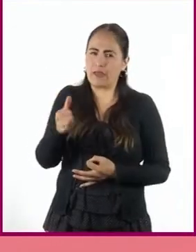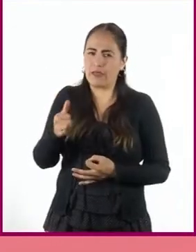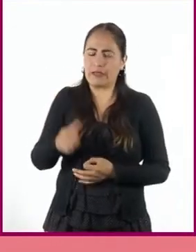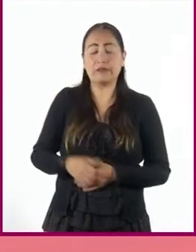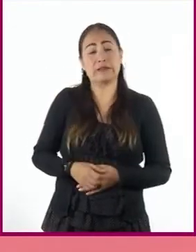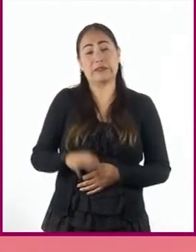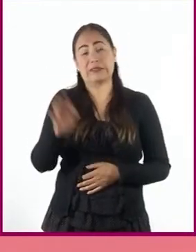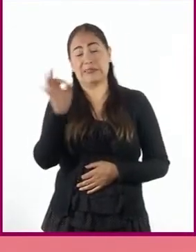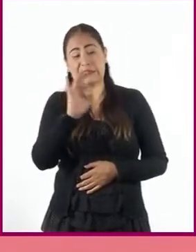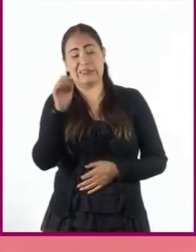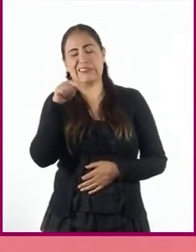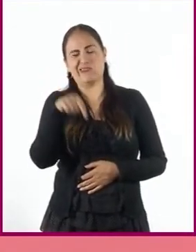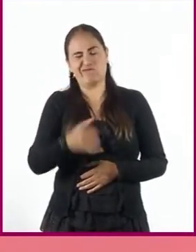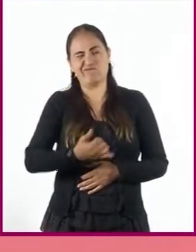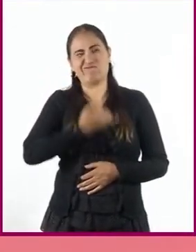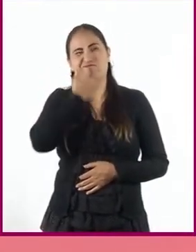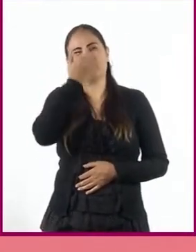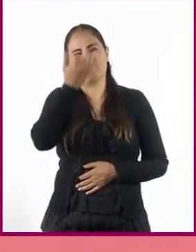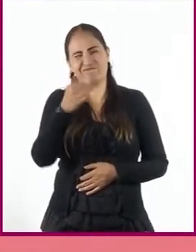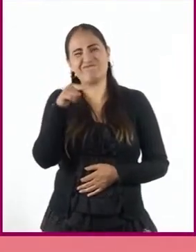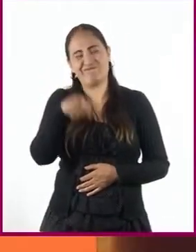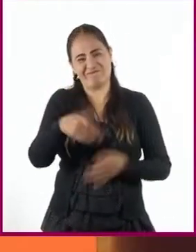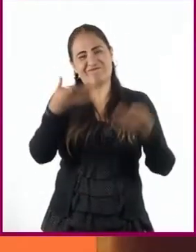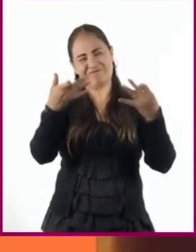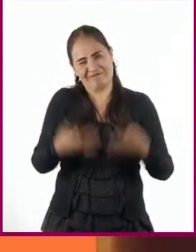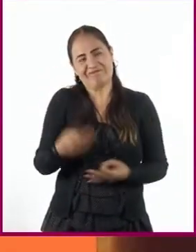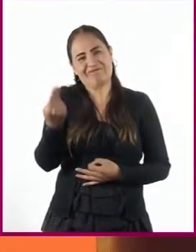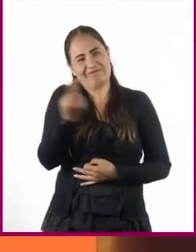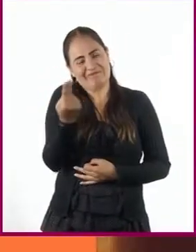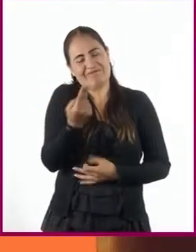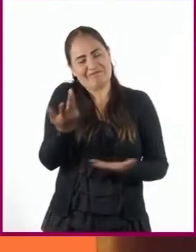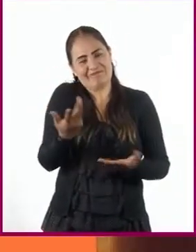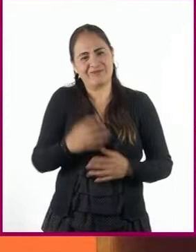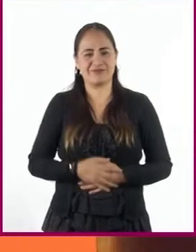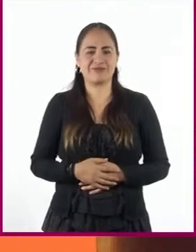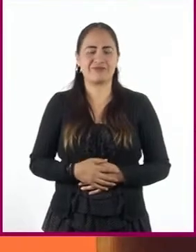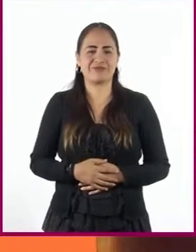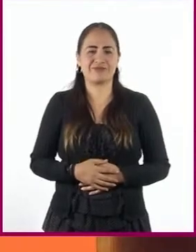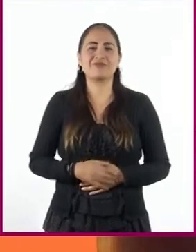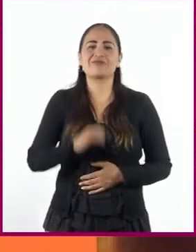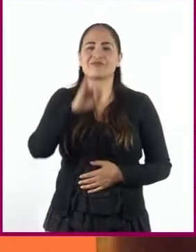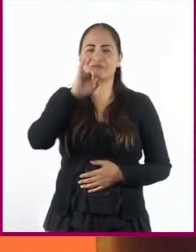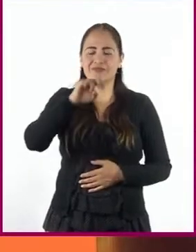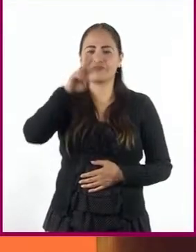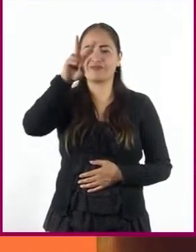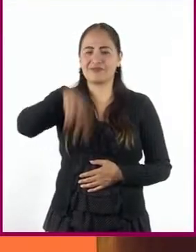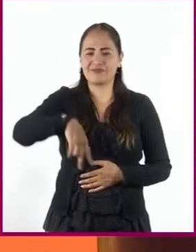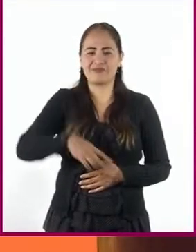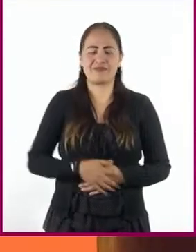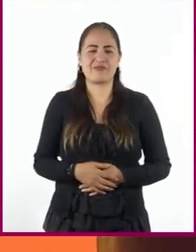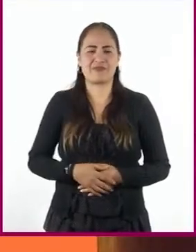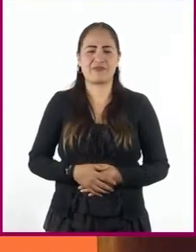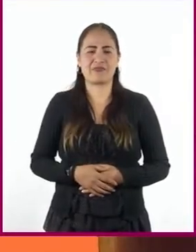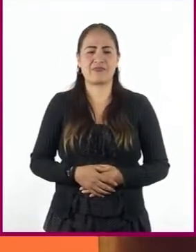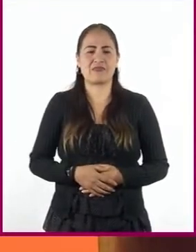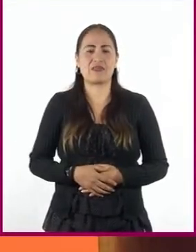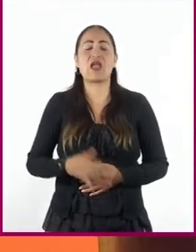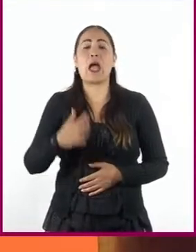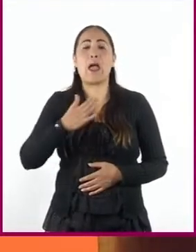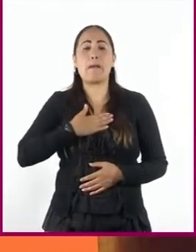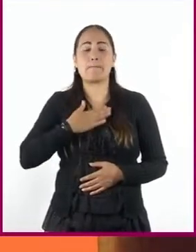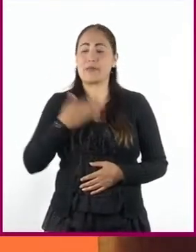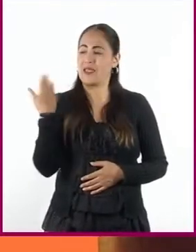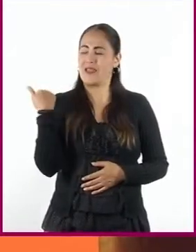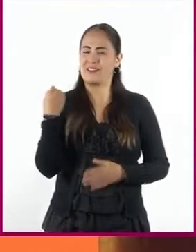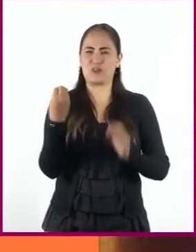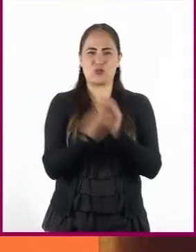demandaban el uso del lenguaje formal. Eso suena muy cierto. Eso mismo fue lo que me pasó